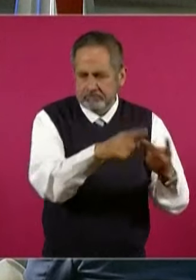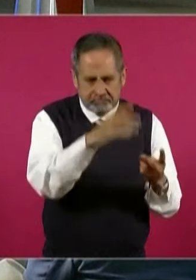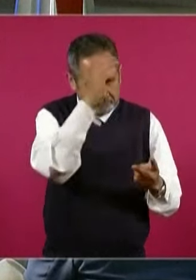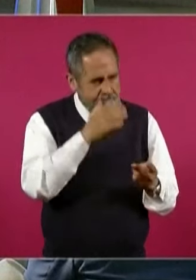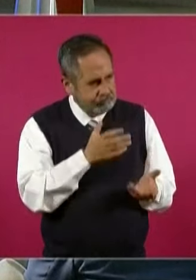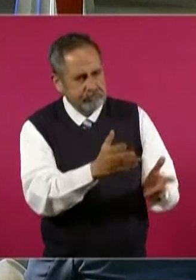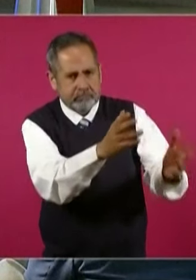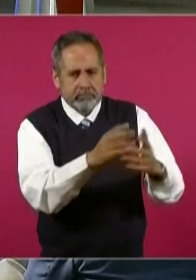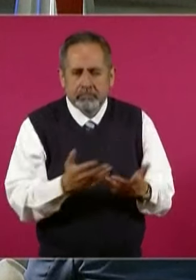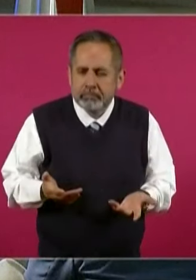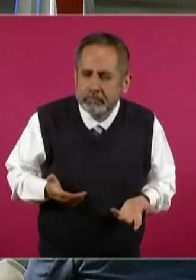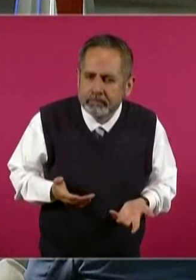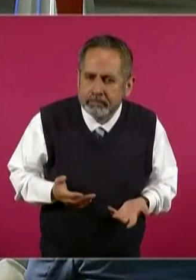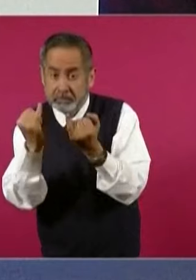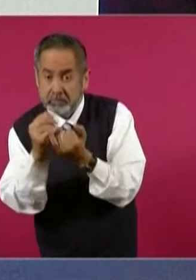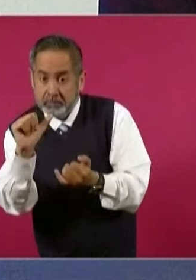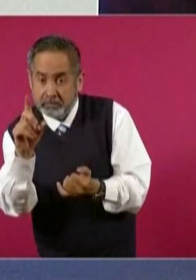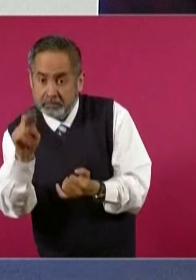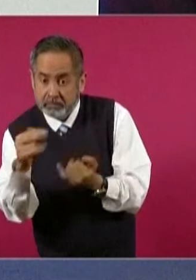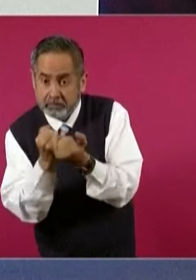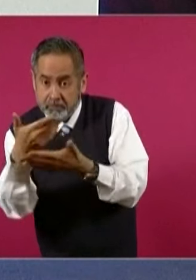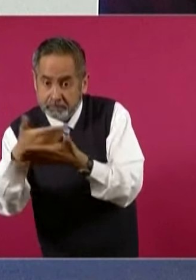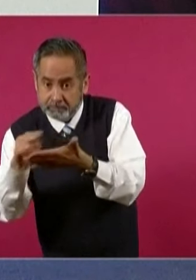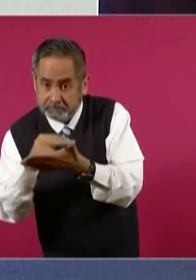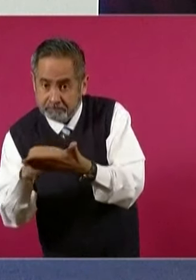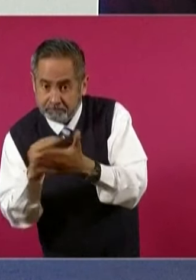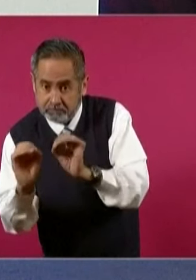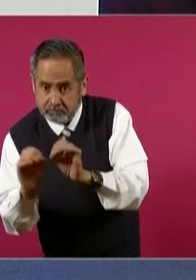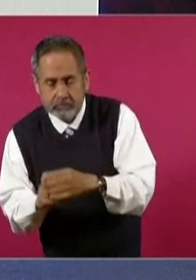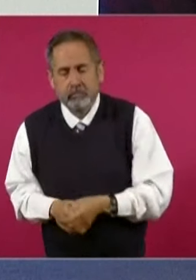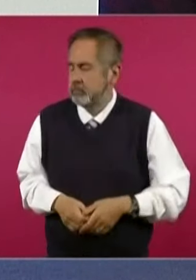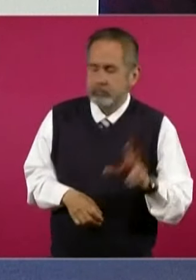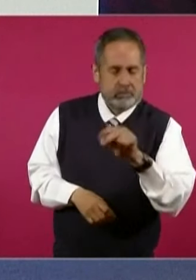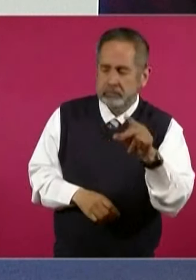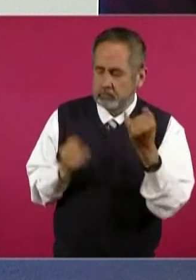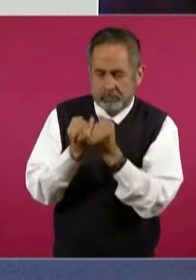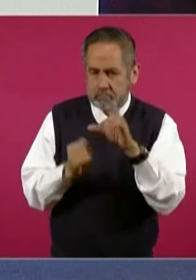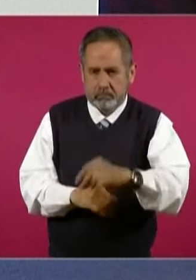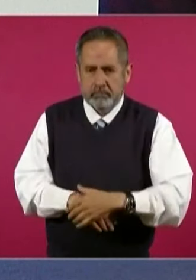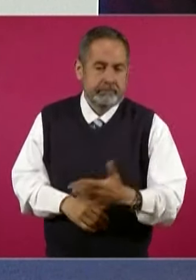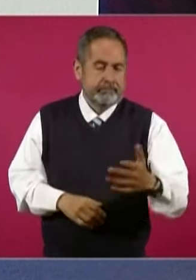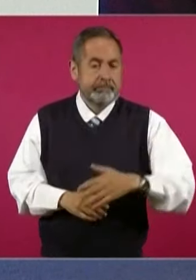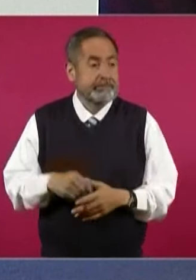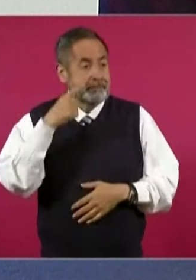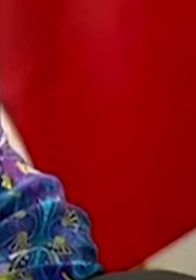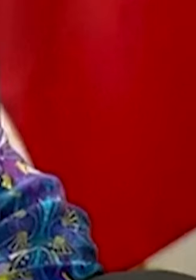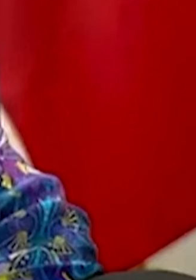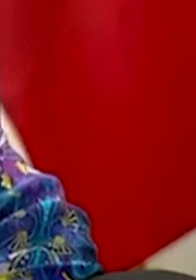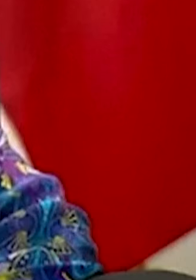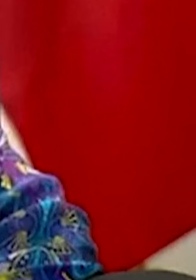México se convierte en el primer país que elegirá a todos sus jueces y magistrados por voto directo, incluidos los de la Suprema Corte.